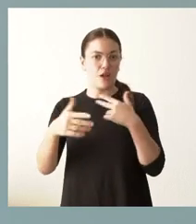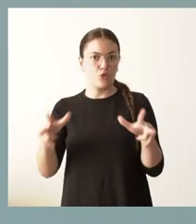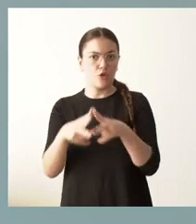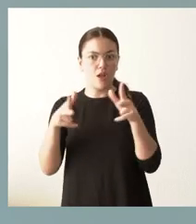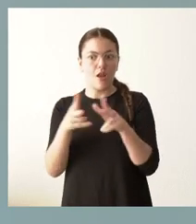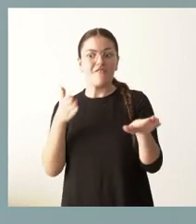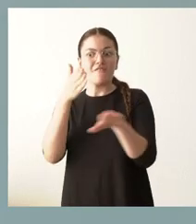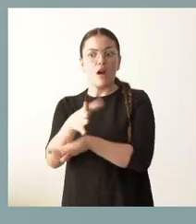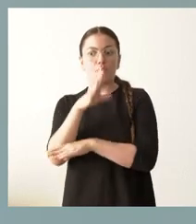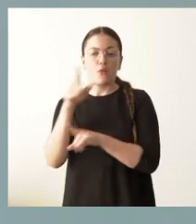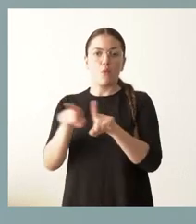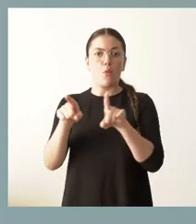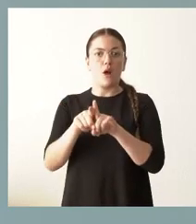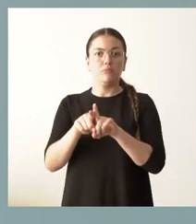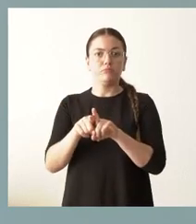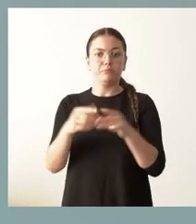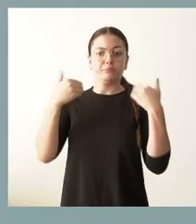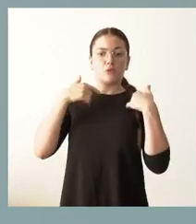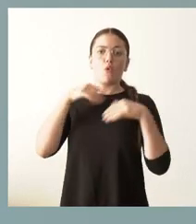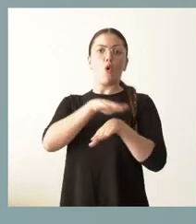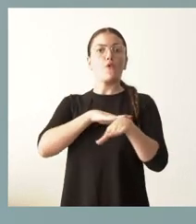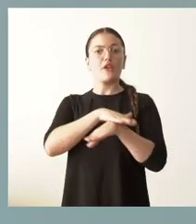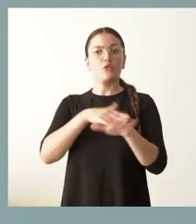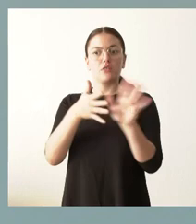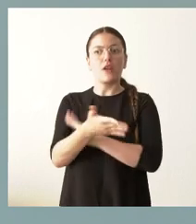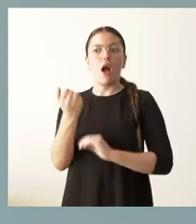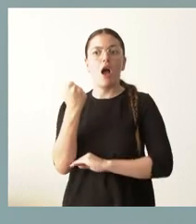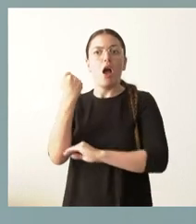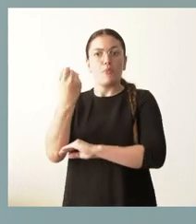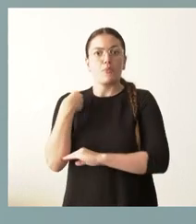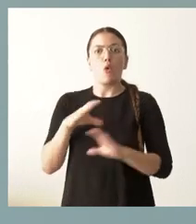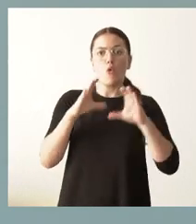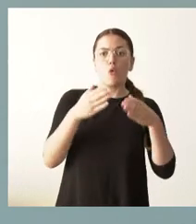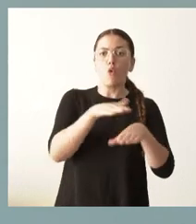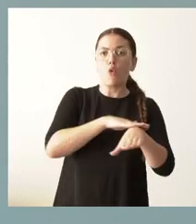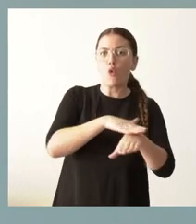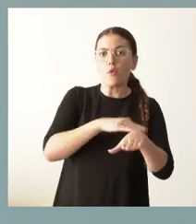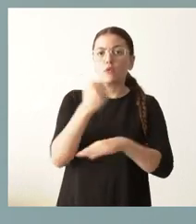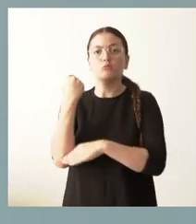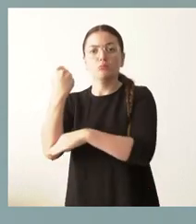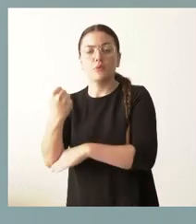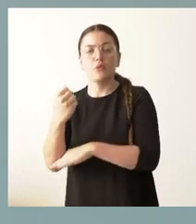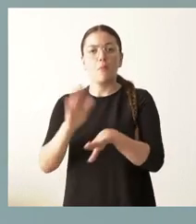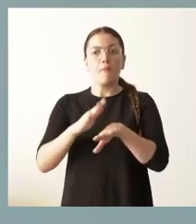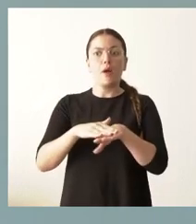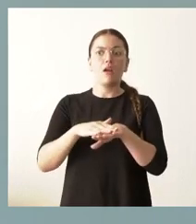Gobierno y, por tanto, tiene todo el apoyo del Gobierno de Castilla y León, de la Junta de Castilla y León, para llegar a acuerdos y para alcanzar